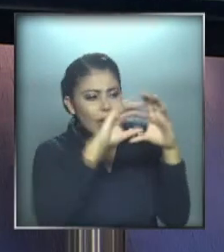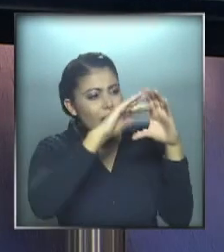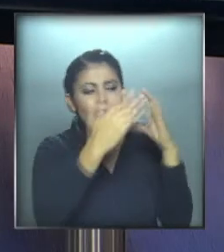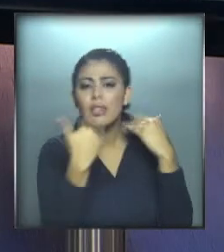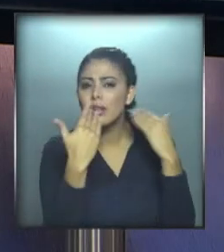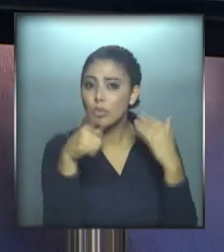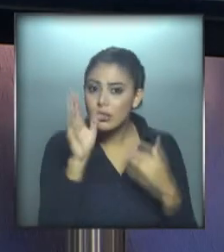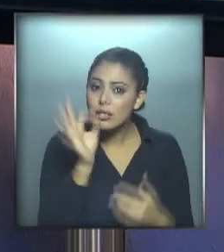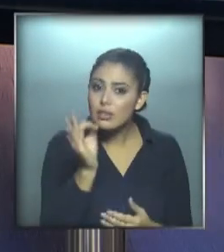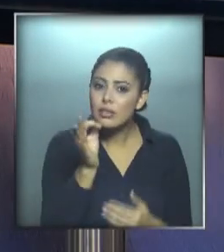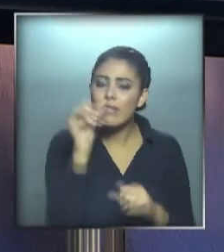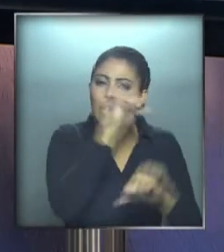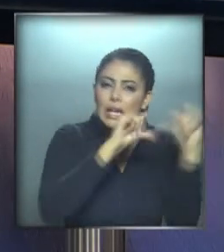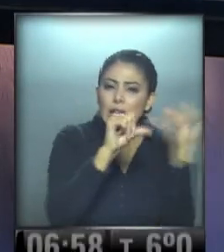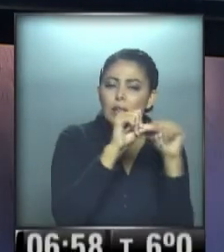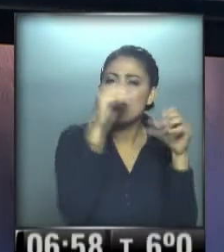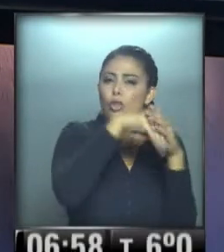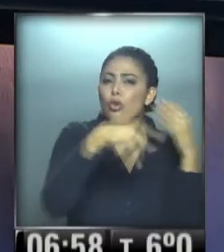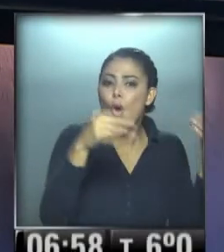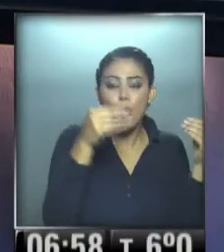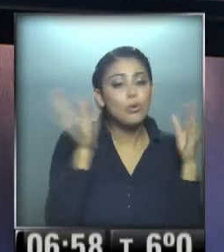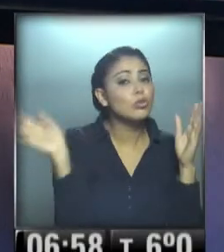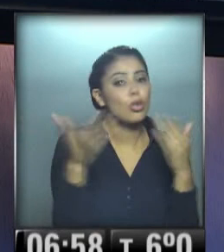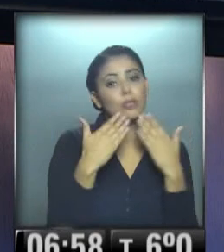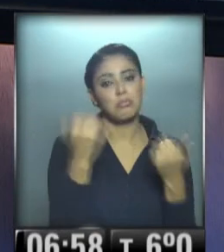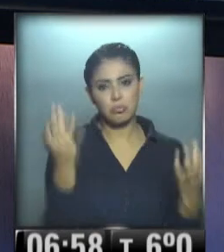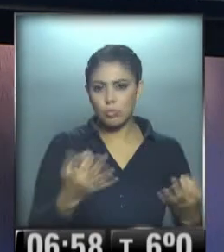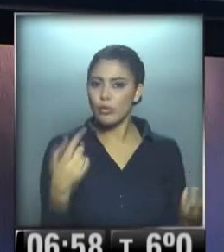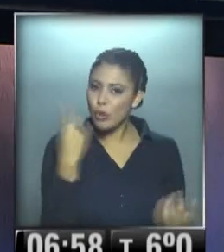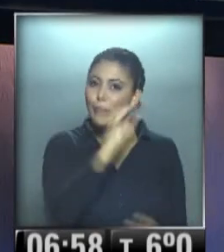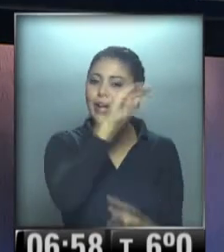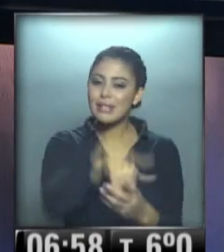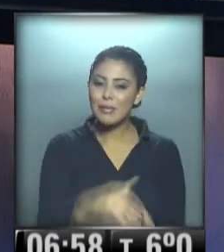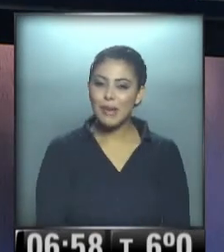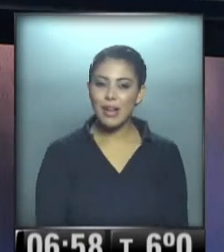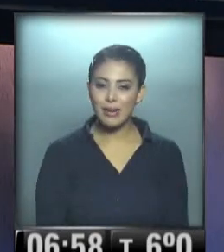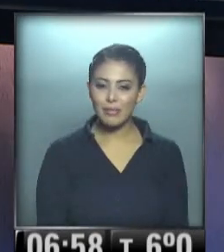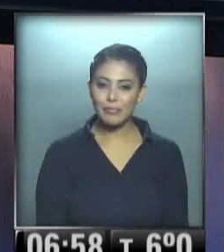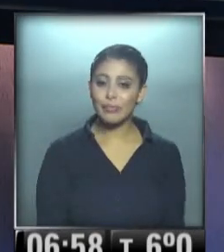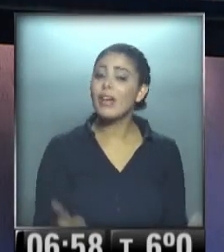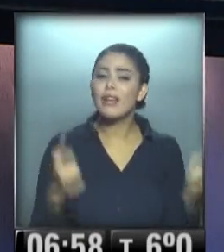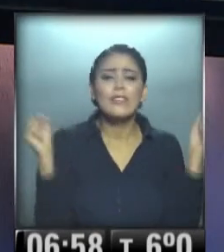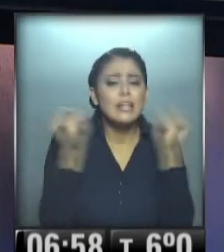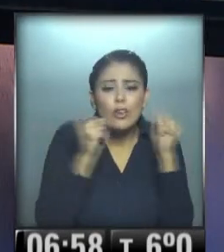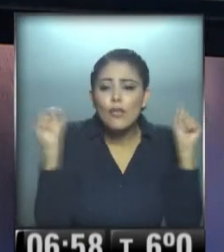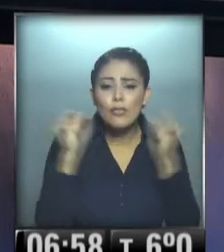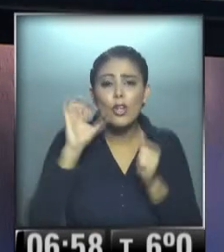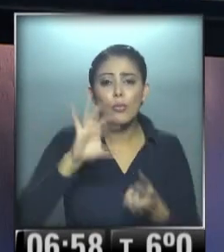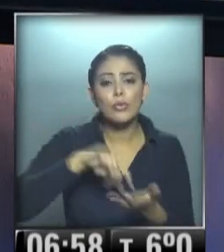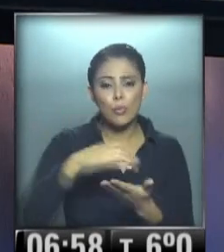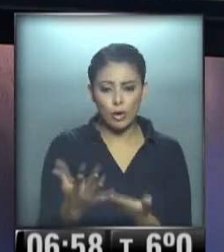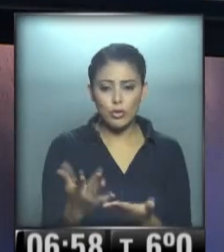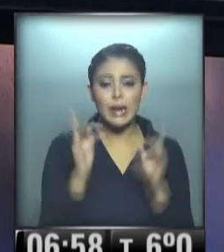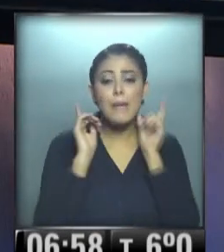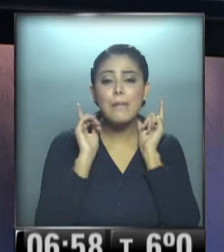composición física y química de la atmósfera. Lo hacemos, claro que sí, participamos en ello. Mucho frío en el Gran Buenos Aires,